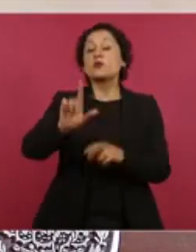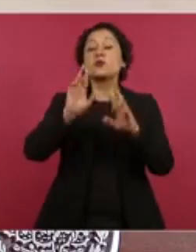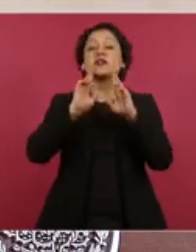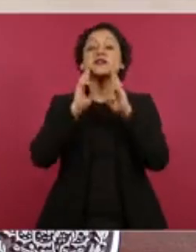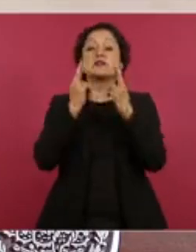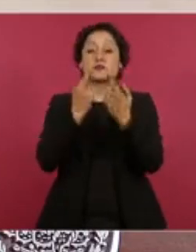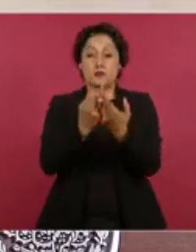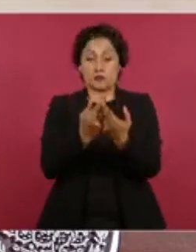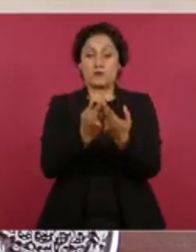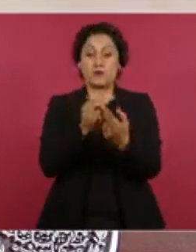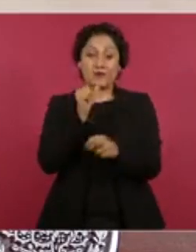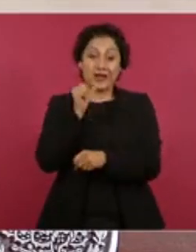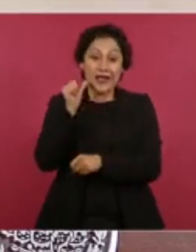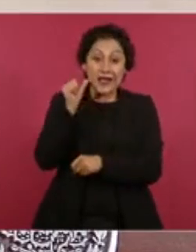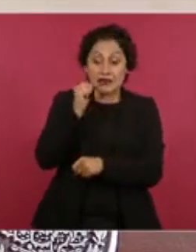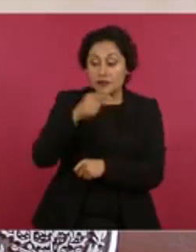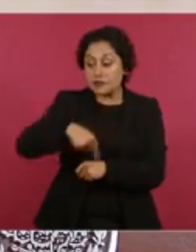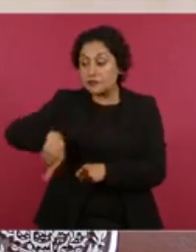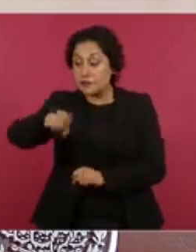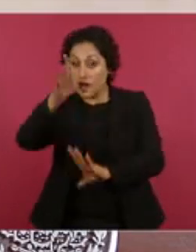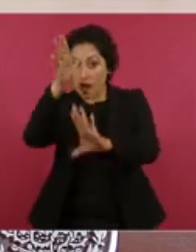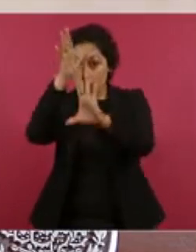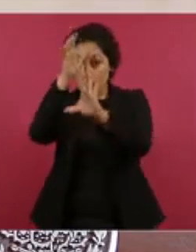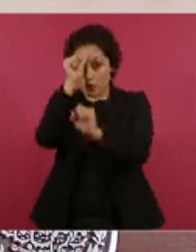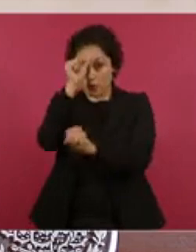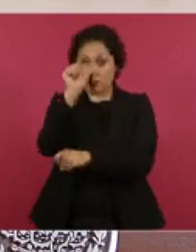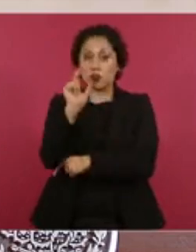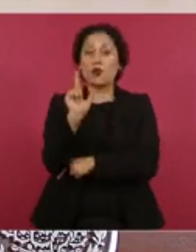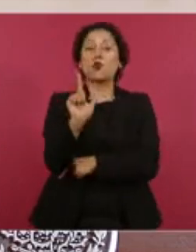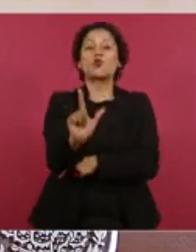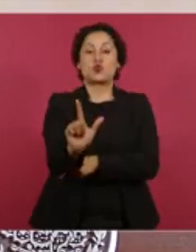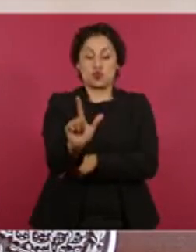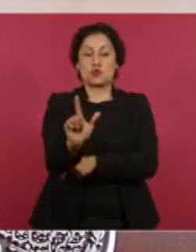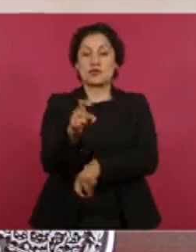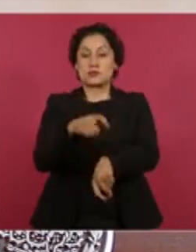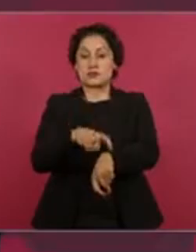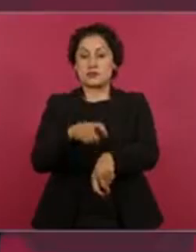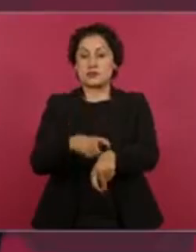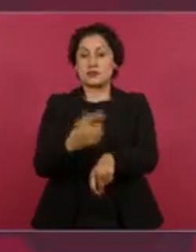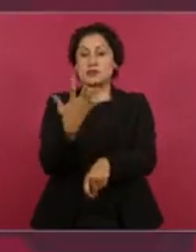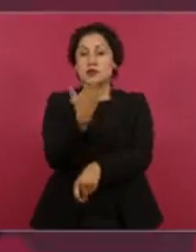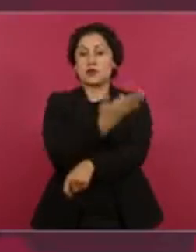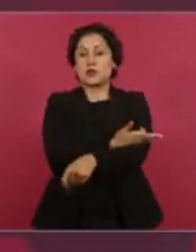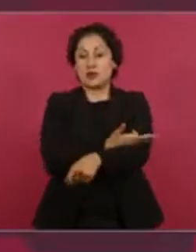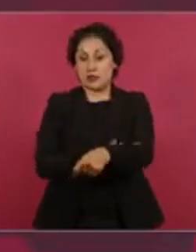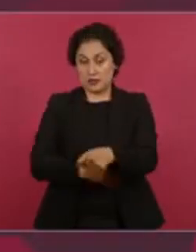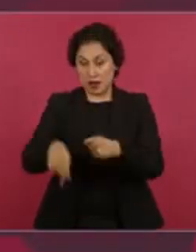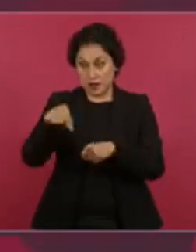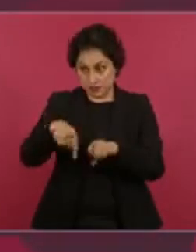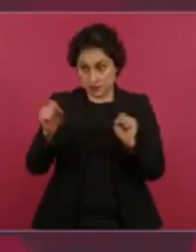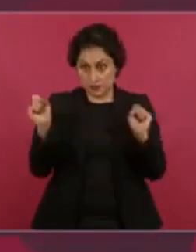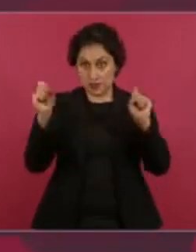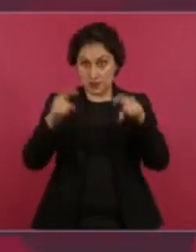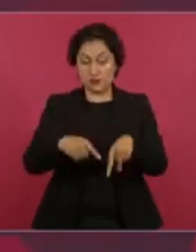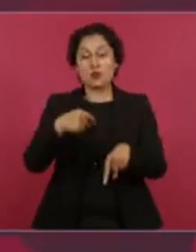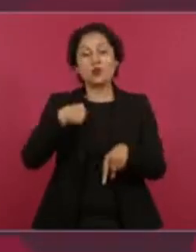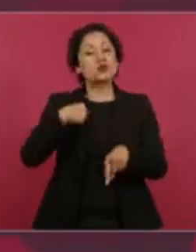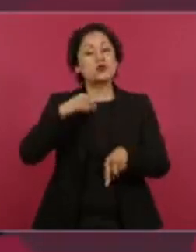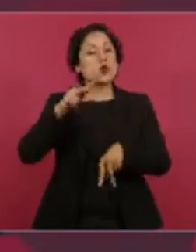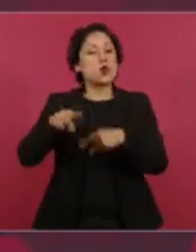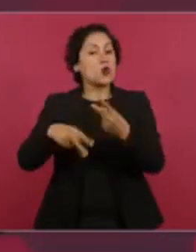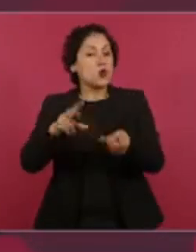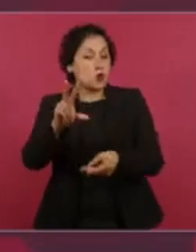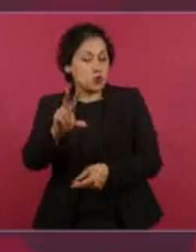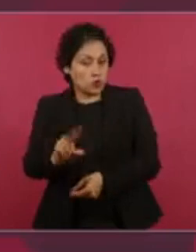de que el lunes regresan a las cinco de la tarde, aquí mismo, y